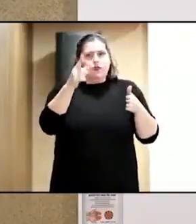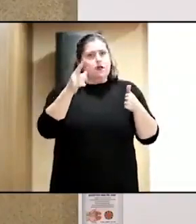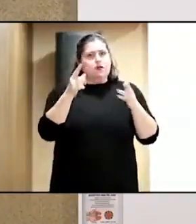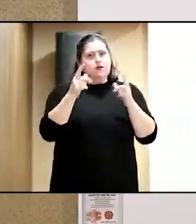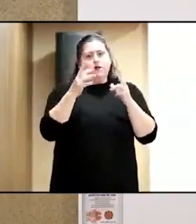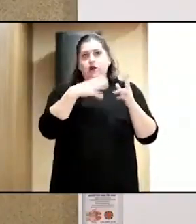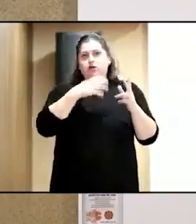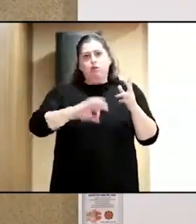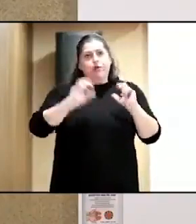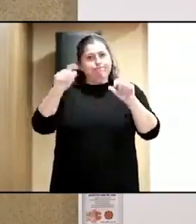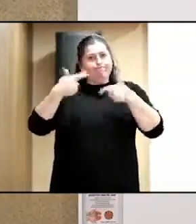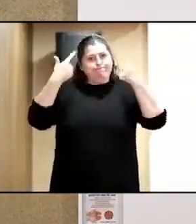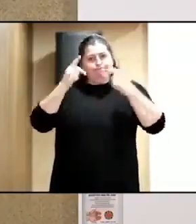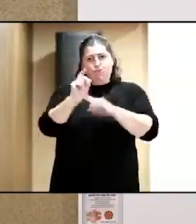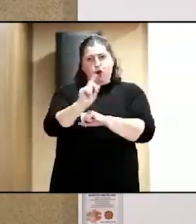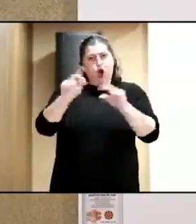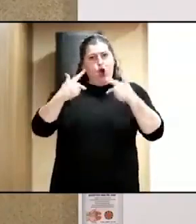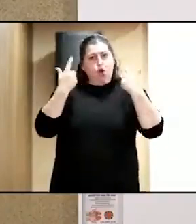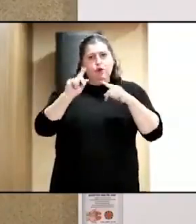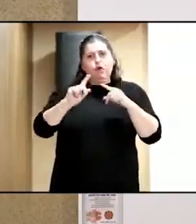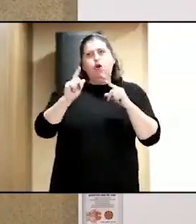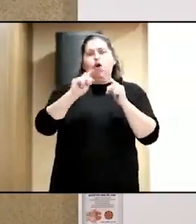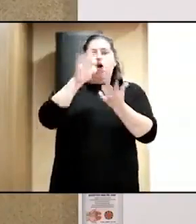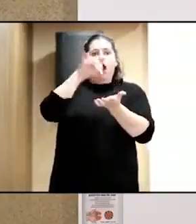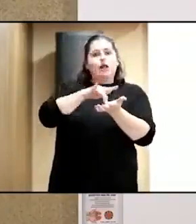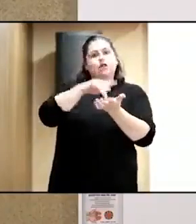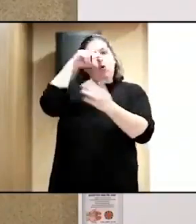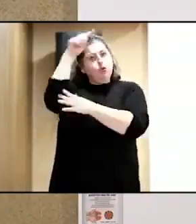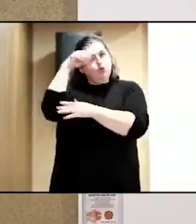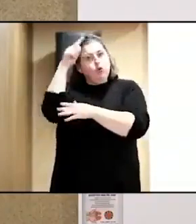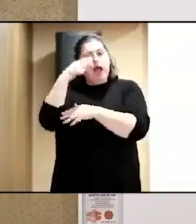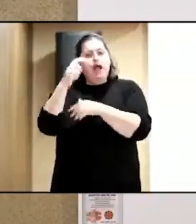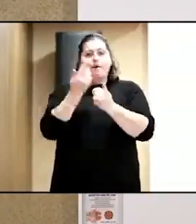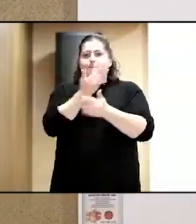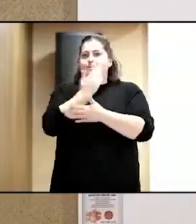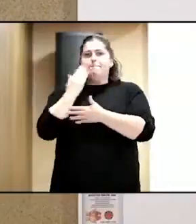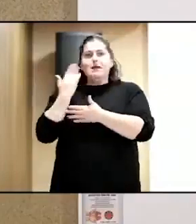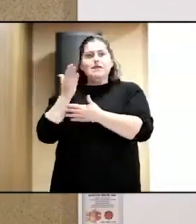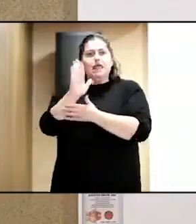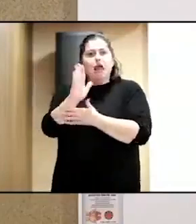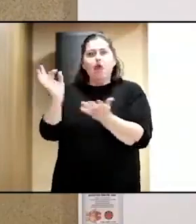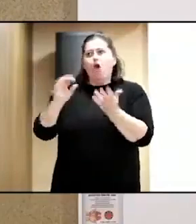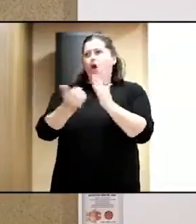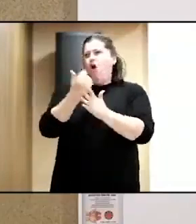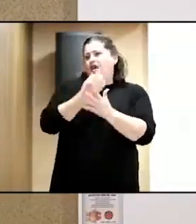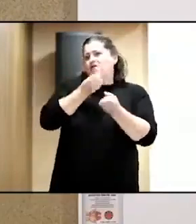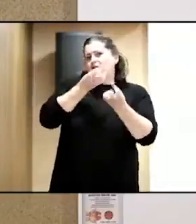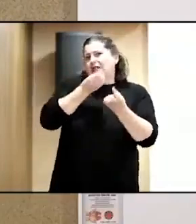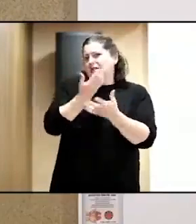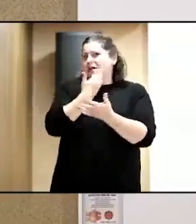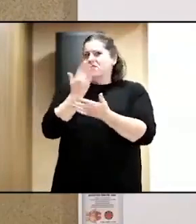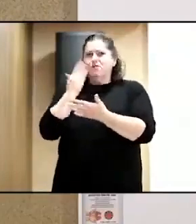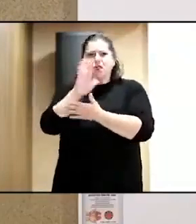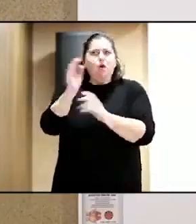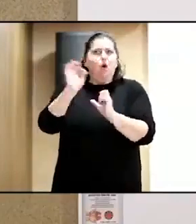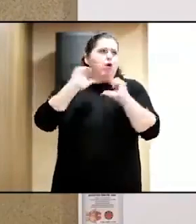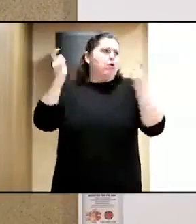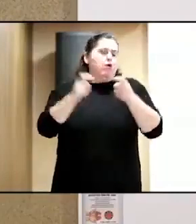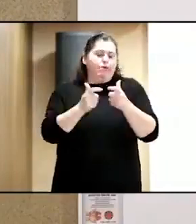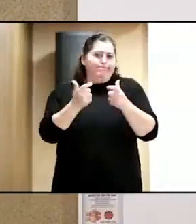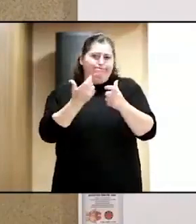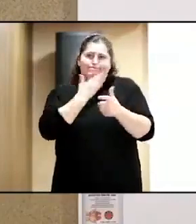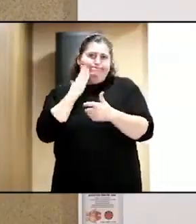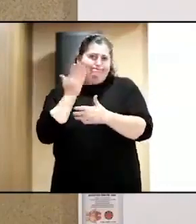permitidos los actos culturales presenciales o las jornadas formativas o llamémoslas como queramos, o reuniones de este tipo.